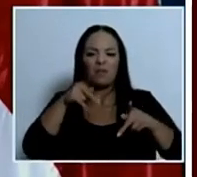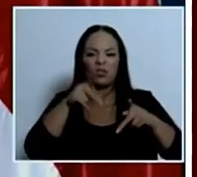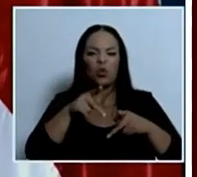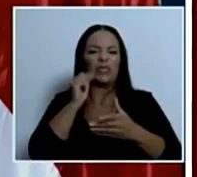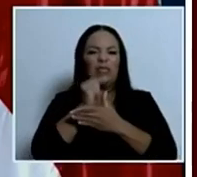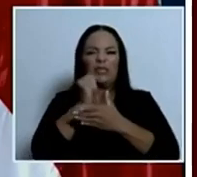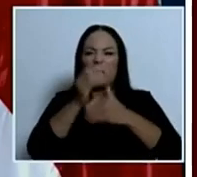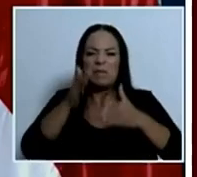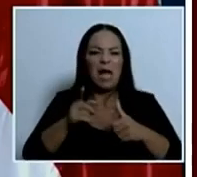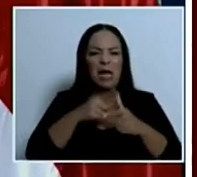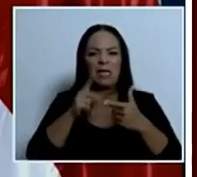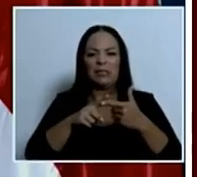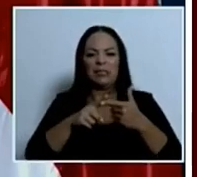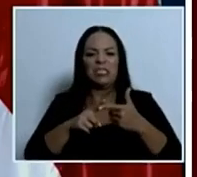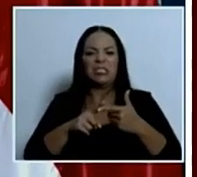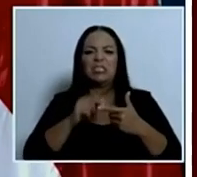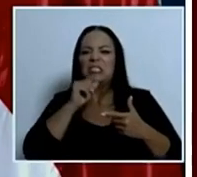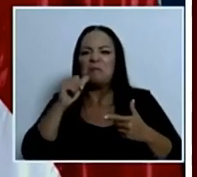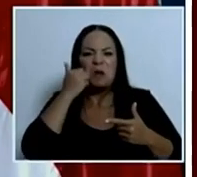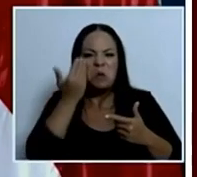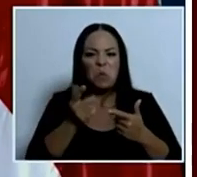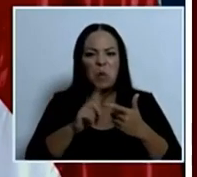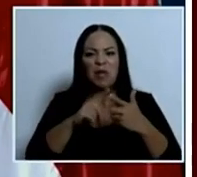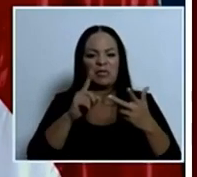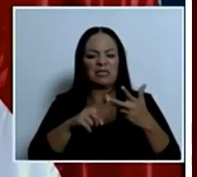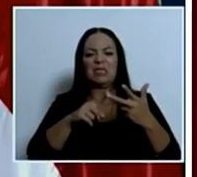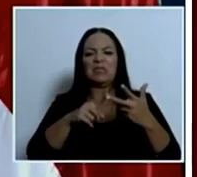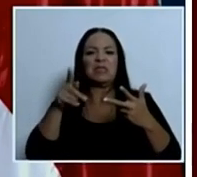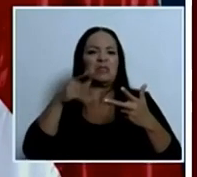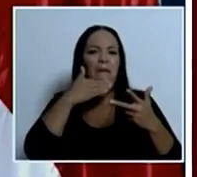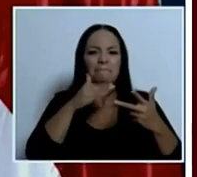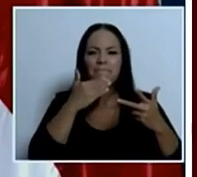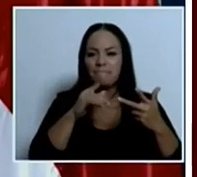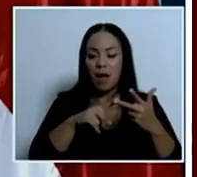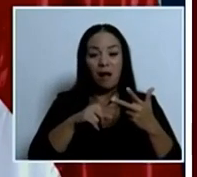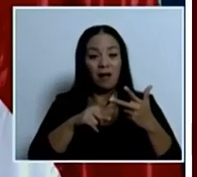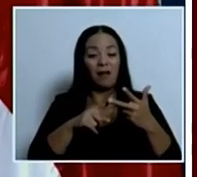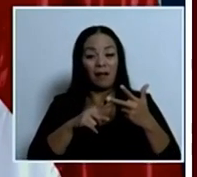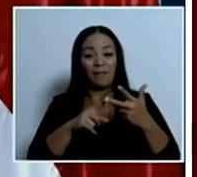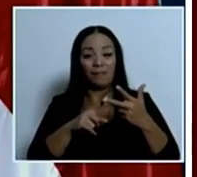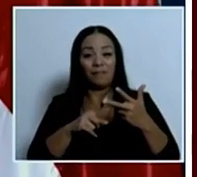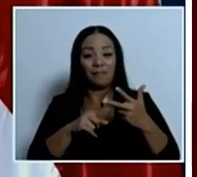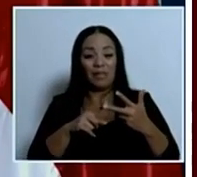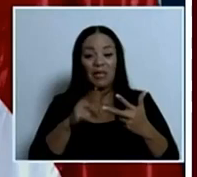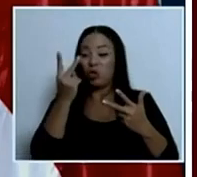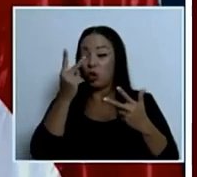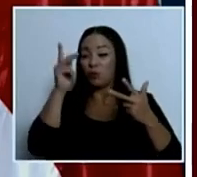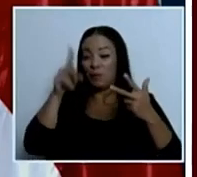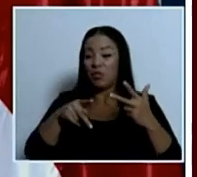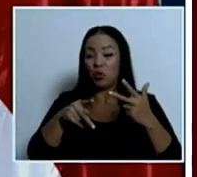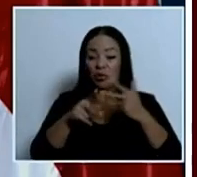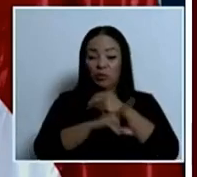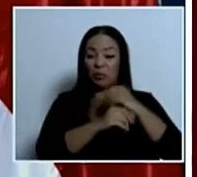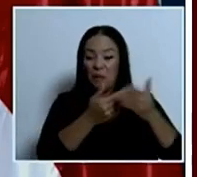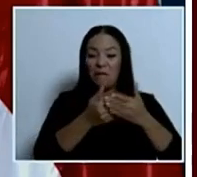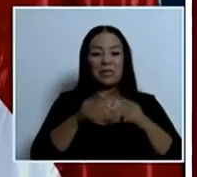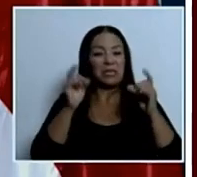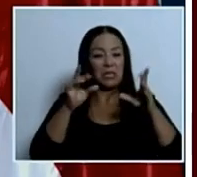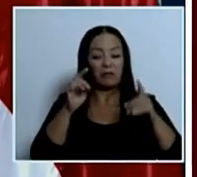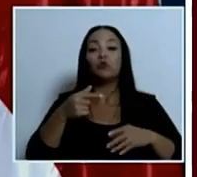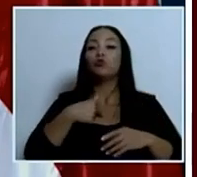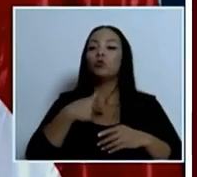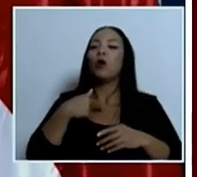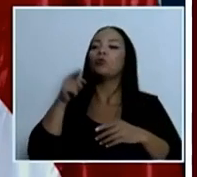sinvergüenzas incluyendo estos dos individuos y es que efectivamente se les comprueba. Yo a le pedí por favor una